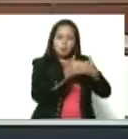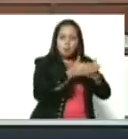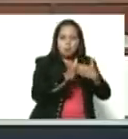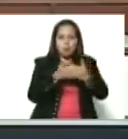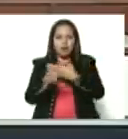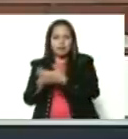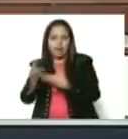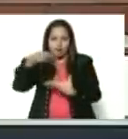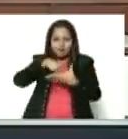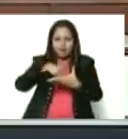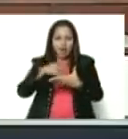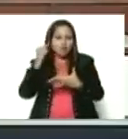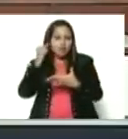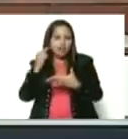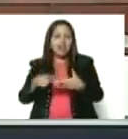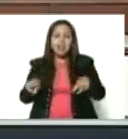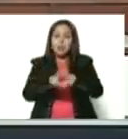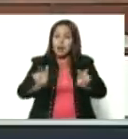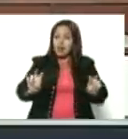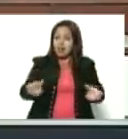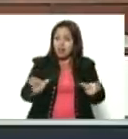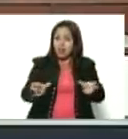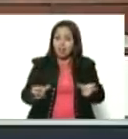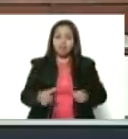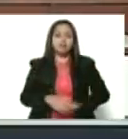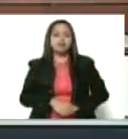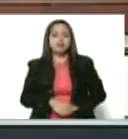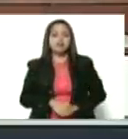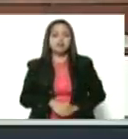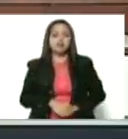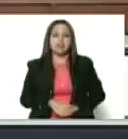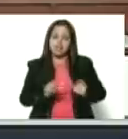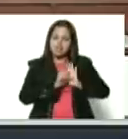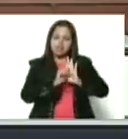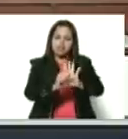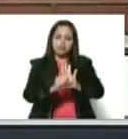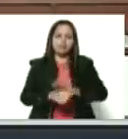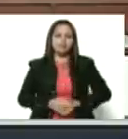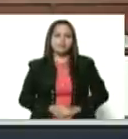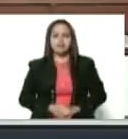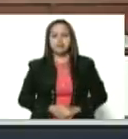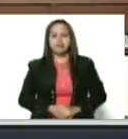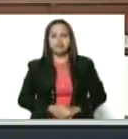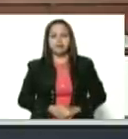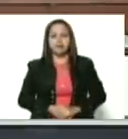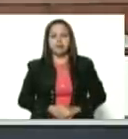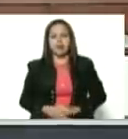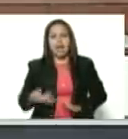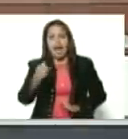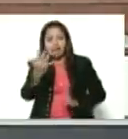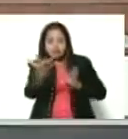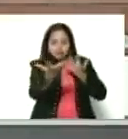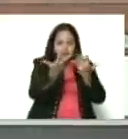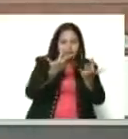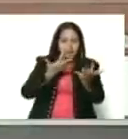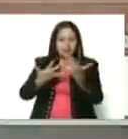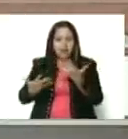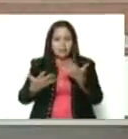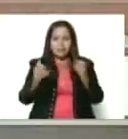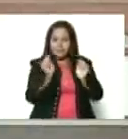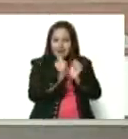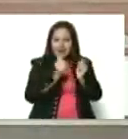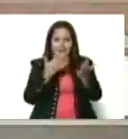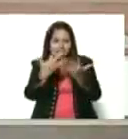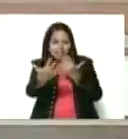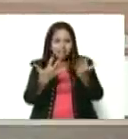como el radio, que tan exactamente la simboliza. Atraviesa las paredes y quieras que